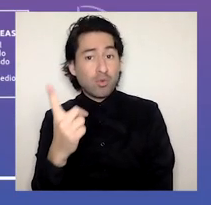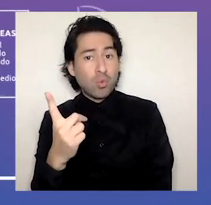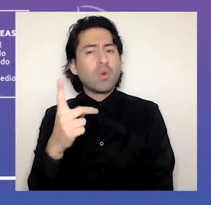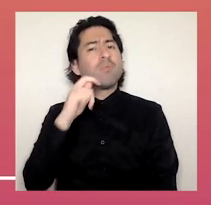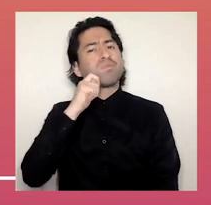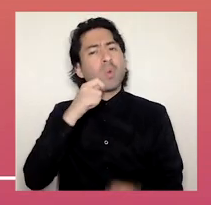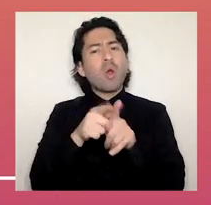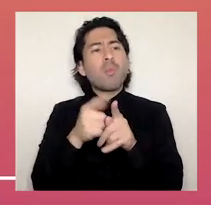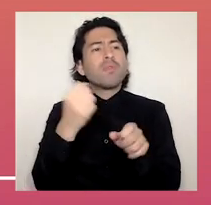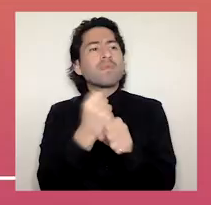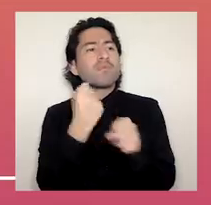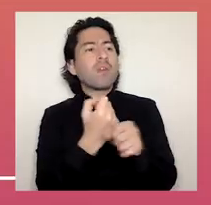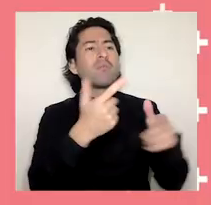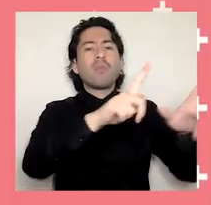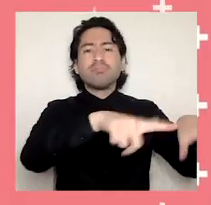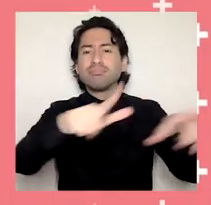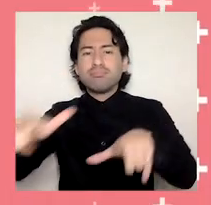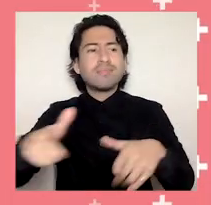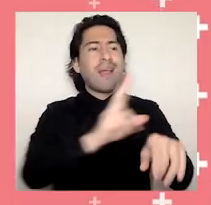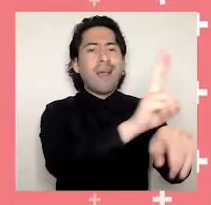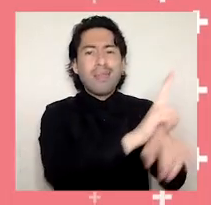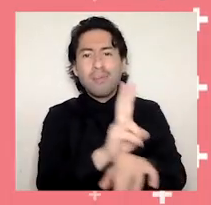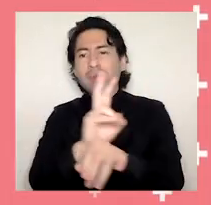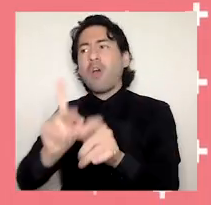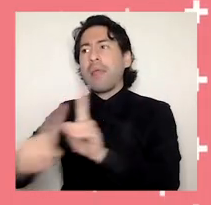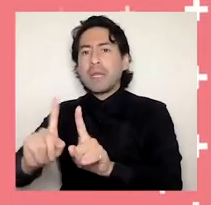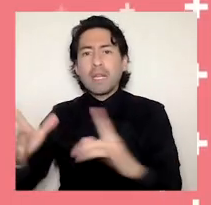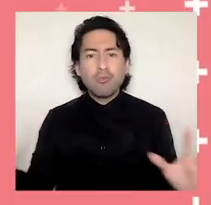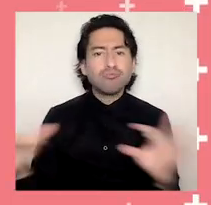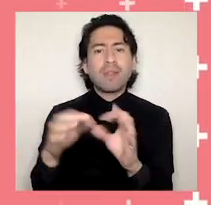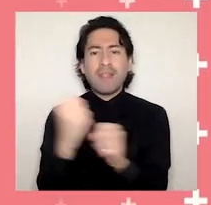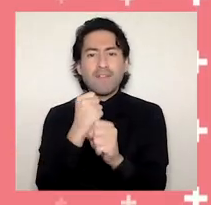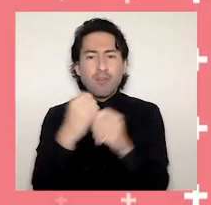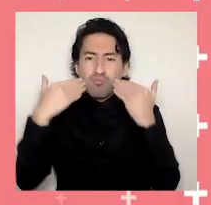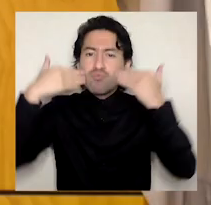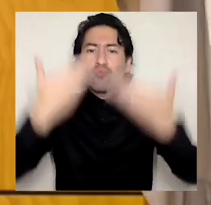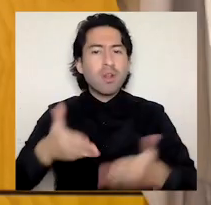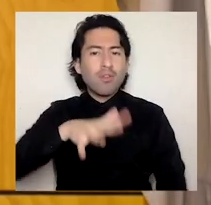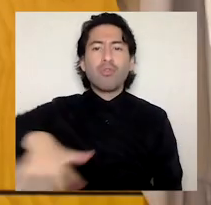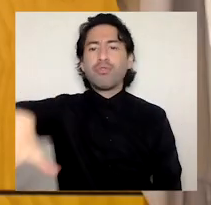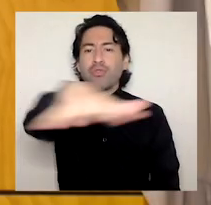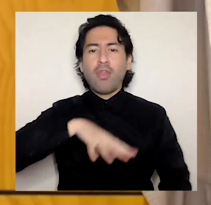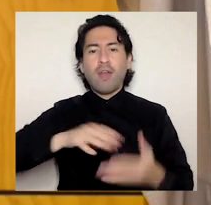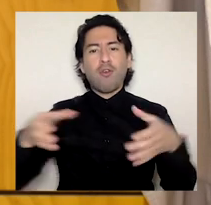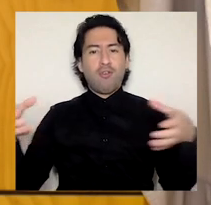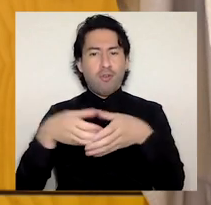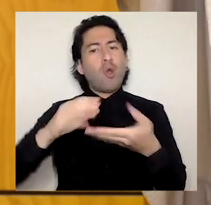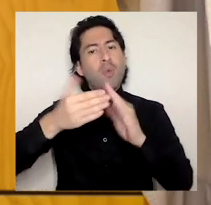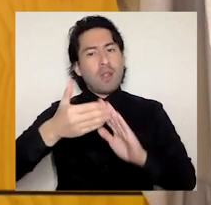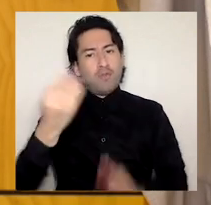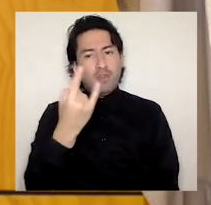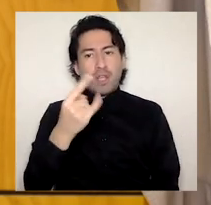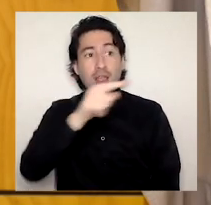diversas unidades académicas y administrativas beneficia a toda la comunidad universitaria. A todas ellas, nuestra